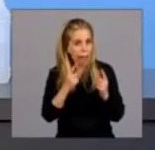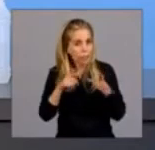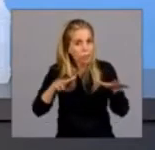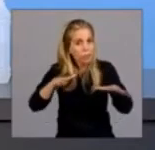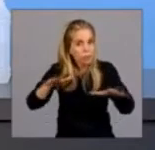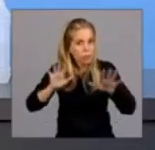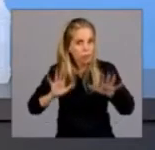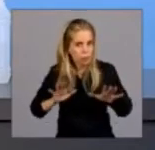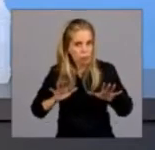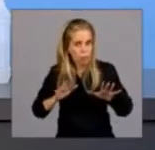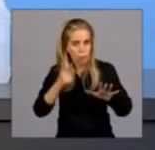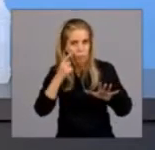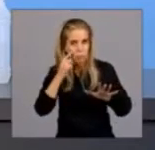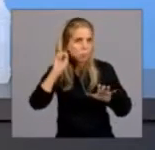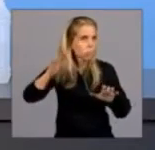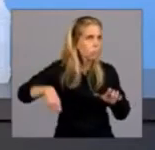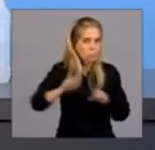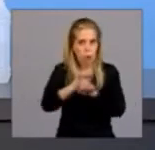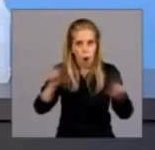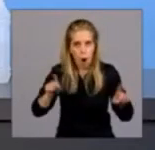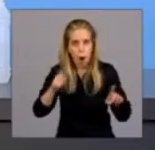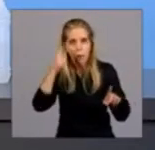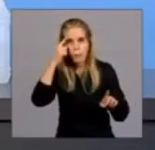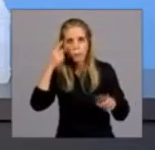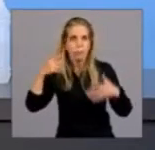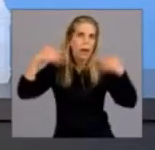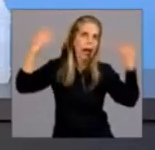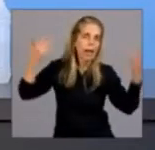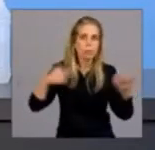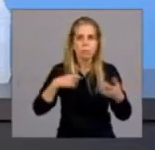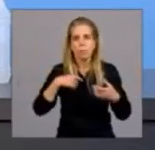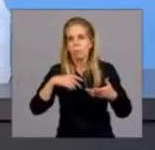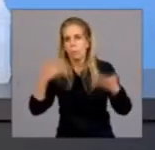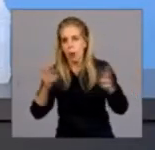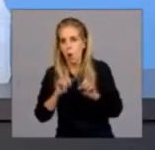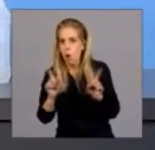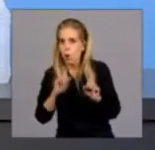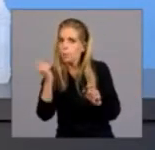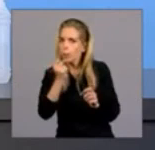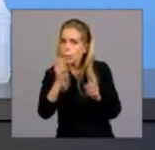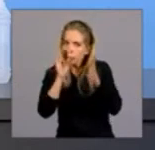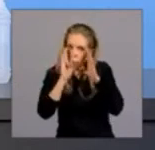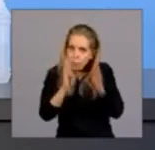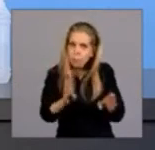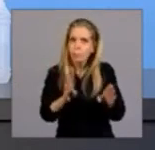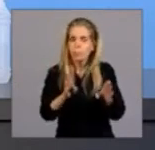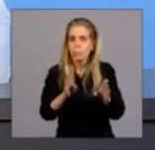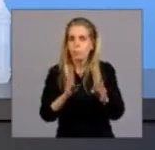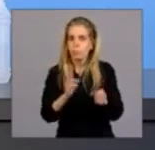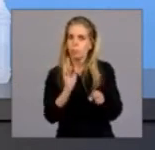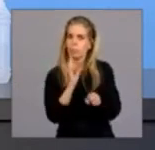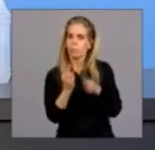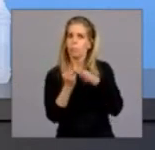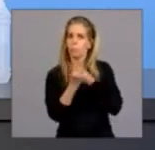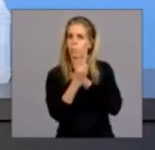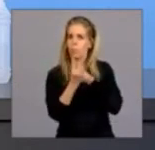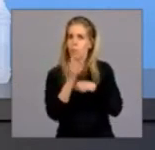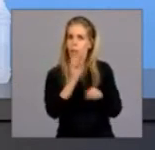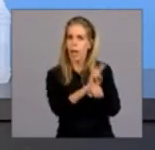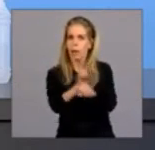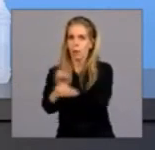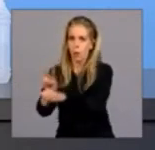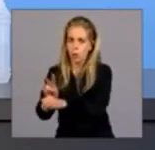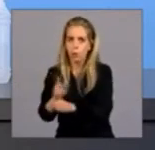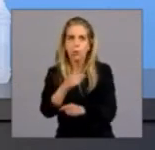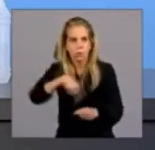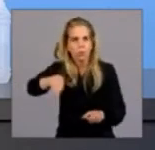que nadie tome con displicencia este tema. A todos, todos quisiéramos volver